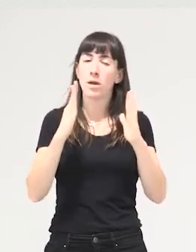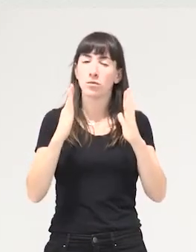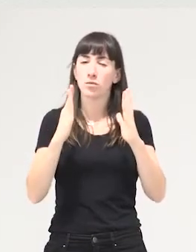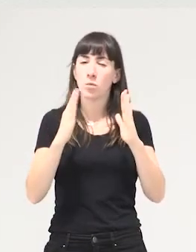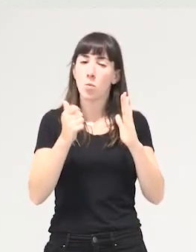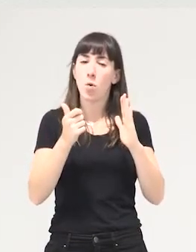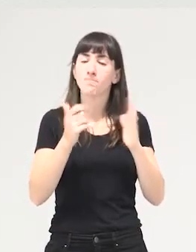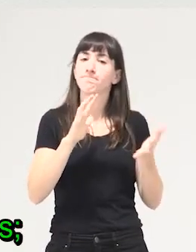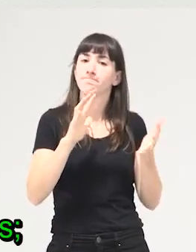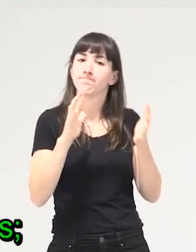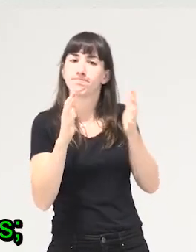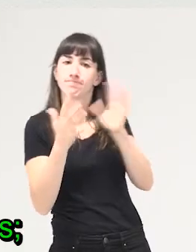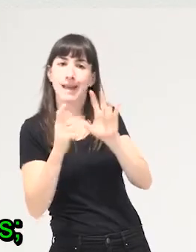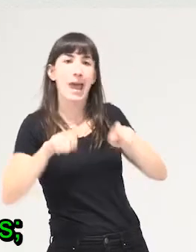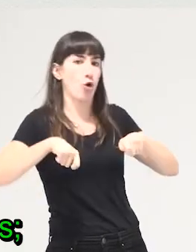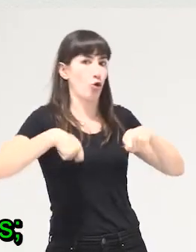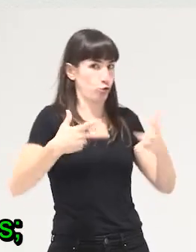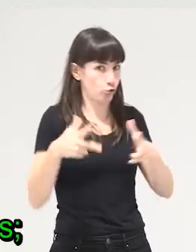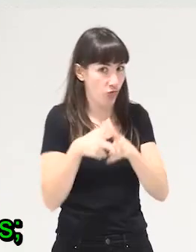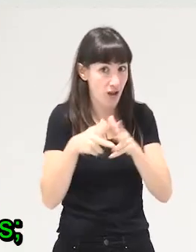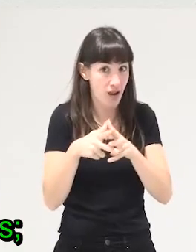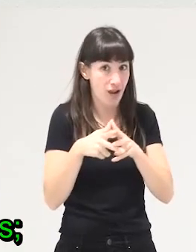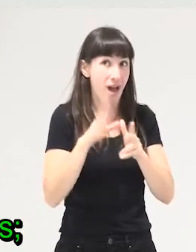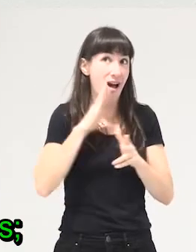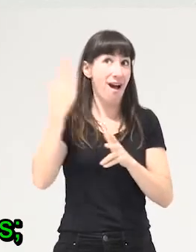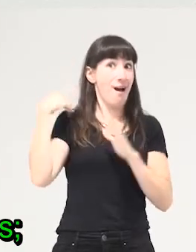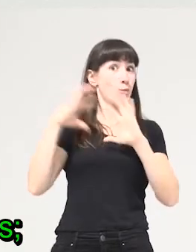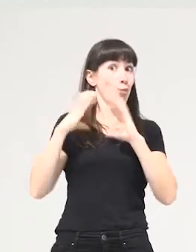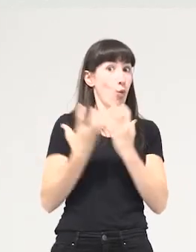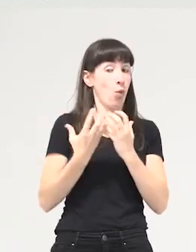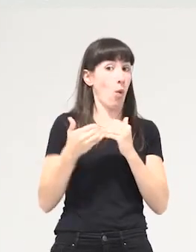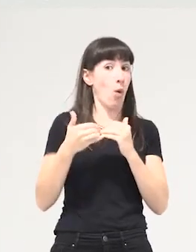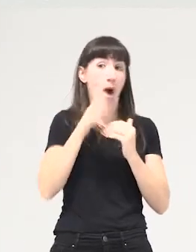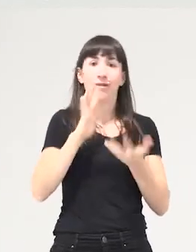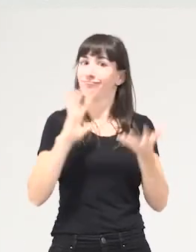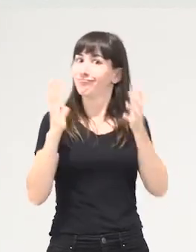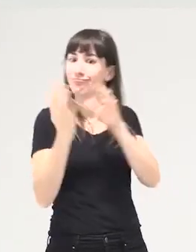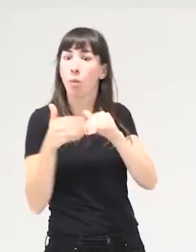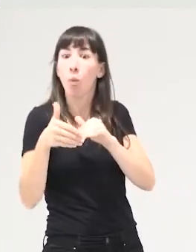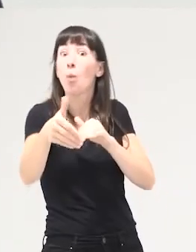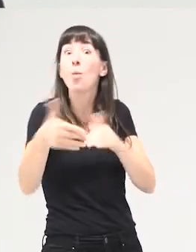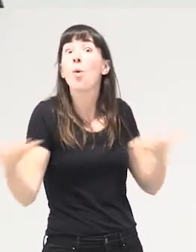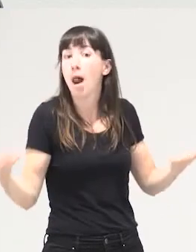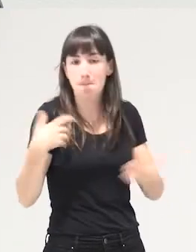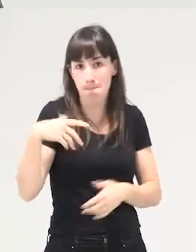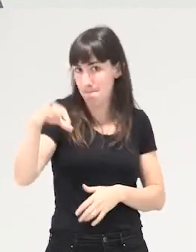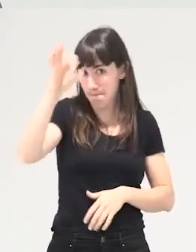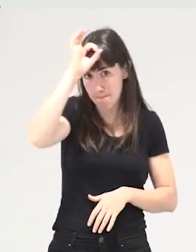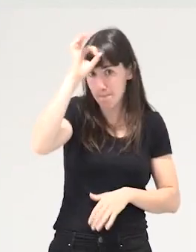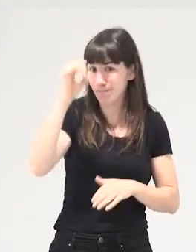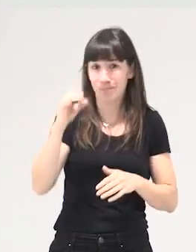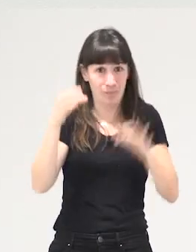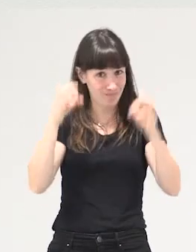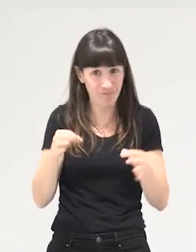transición ecosocial del mundo que conocíamos a otro mundo que no sabemos cuál es que el mundo está cambiando que el cambio va a ser sí